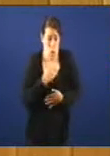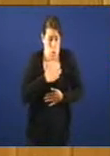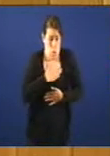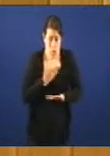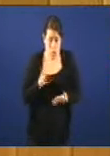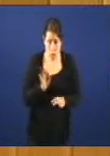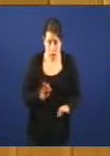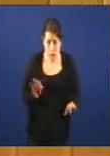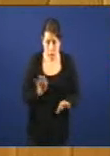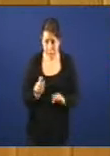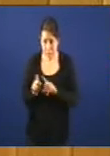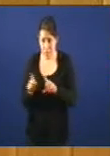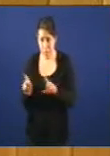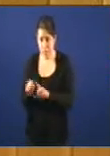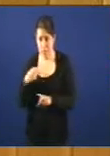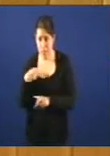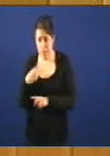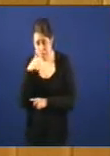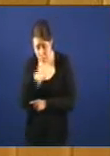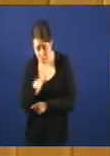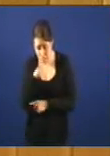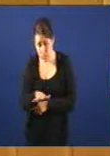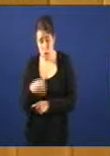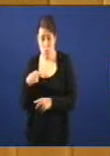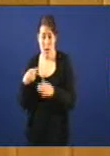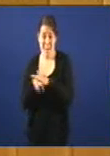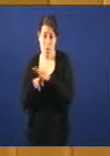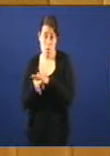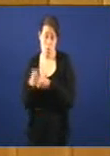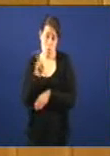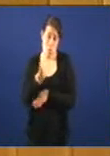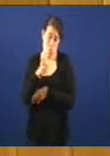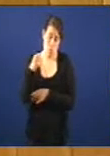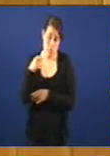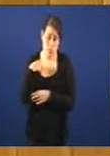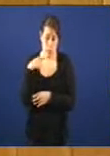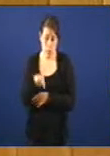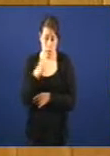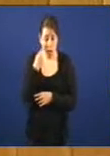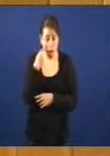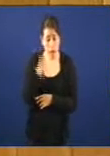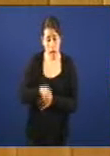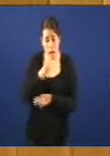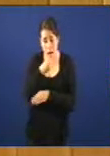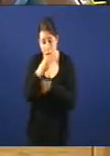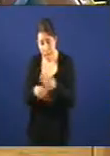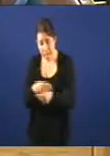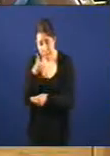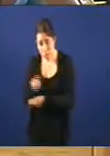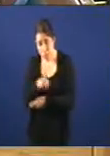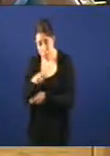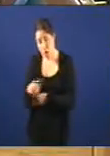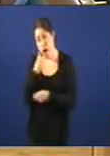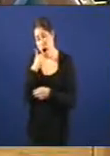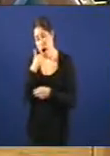e hai unha empresa que recurriu esa sentencia e terá que decir o xudgado se manda a ejecutar a sentencia ou se lle dá plazo de